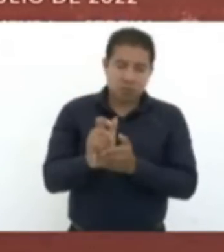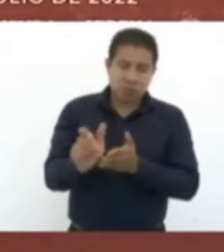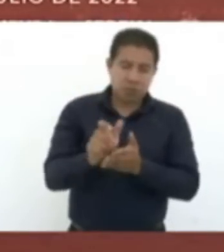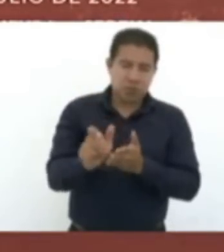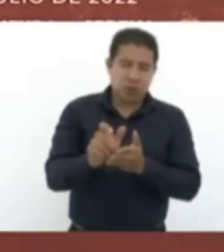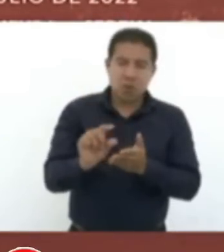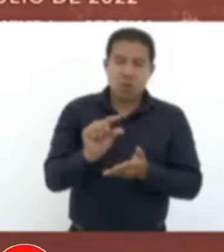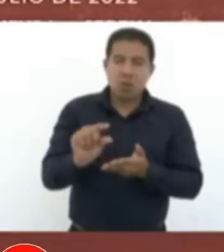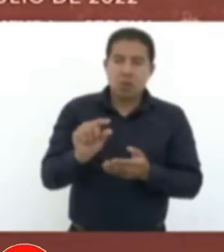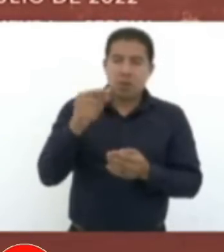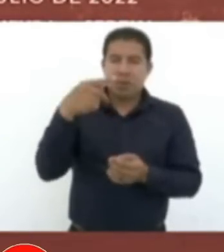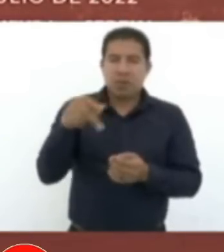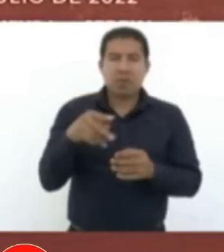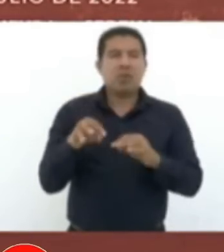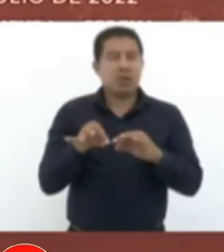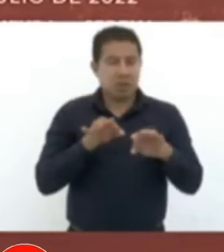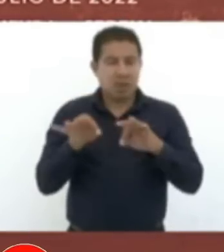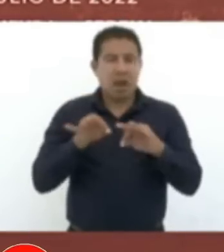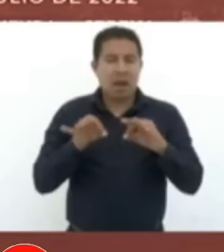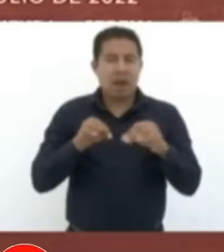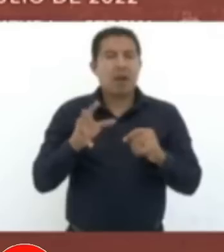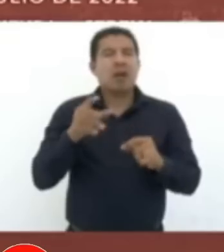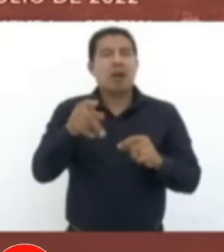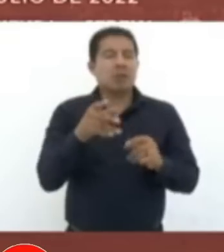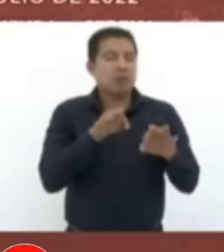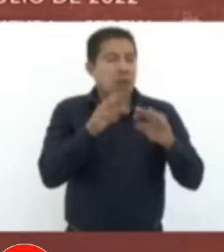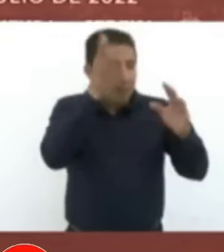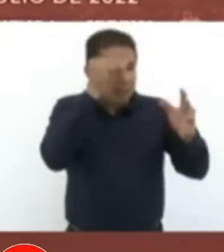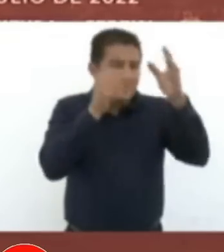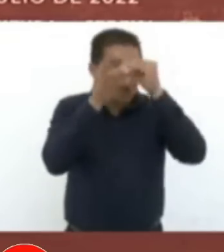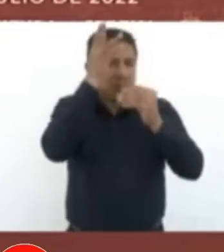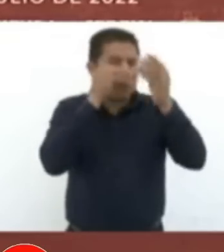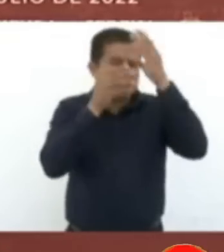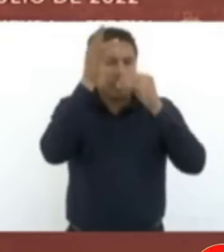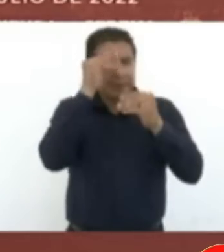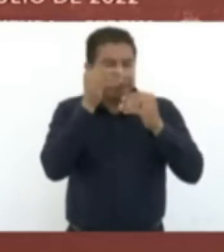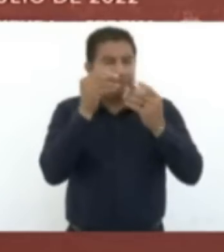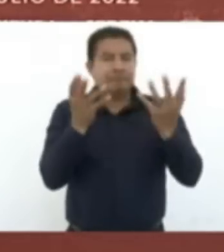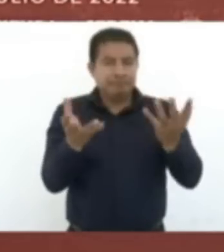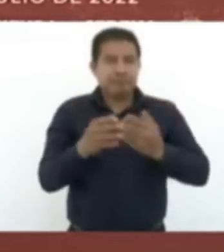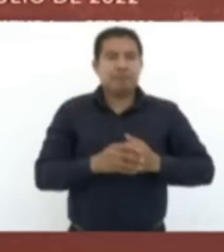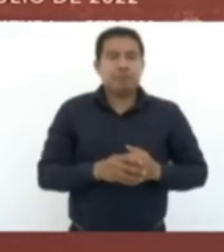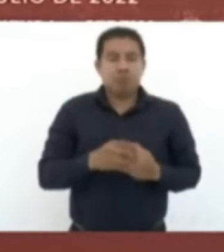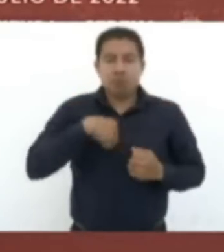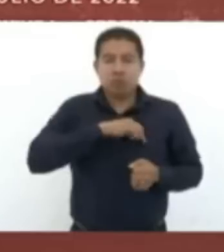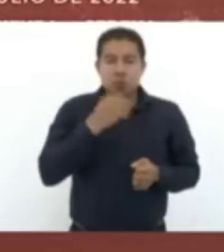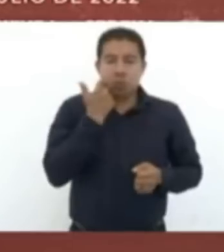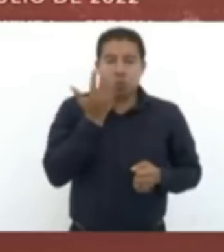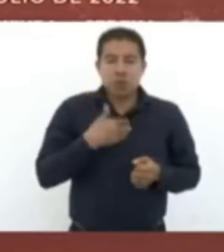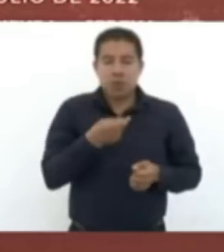trabajar como aprendices, porque queremos que los jóvenes tengan